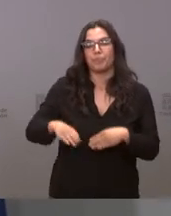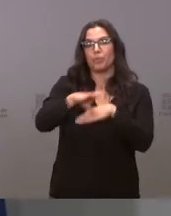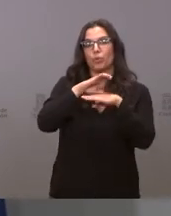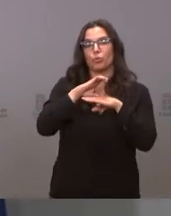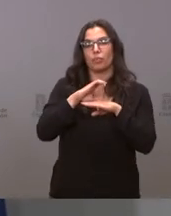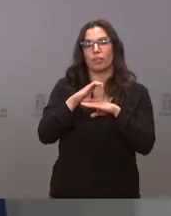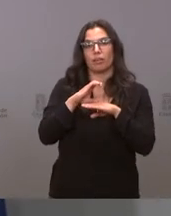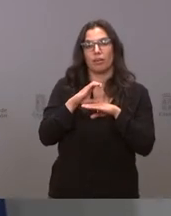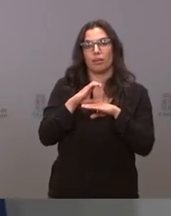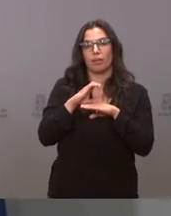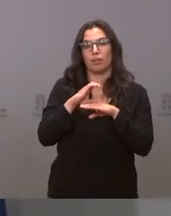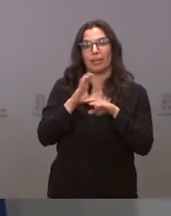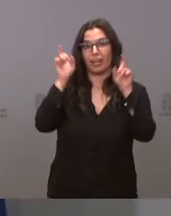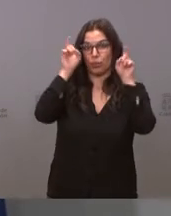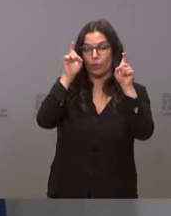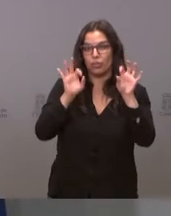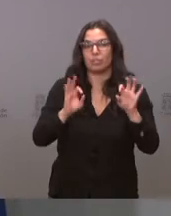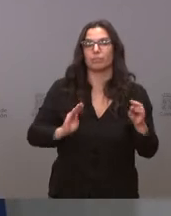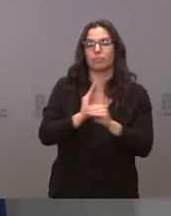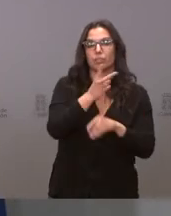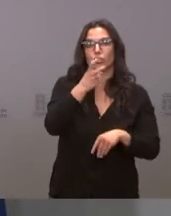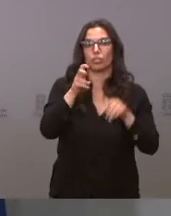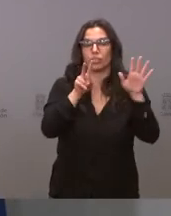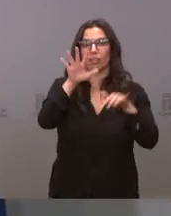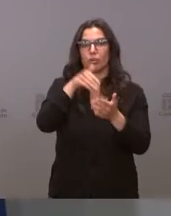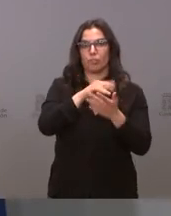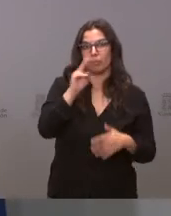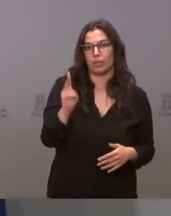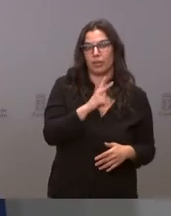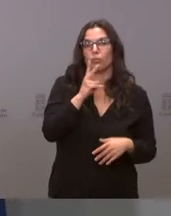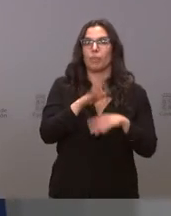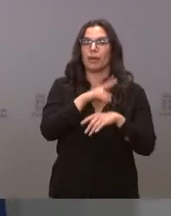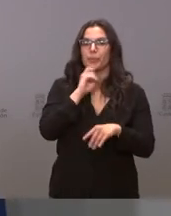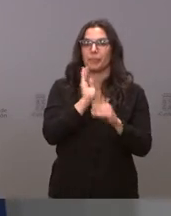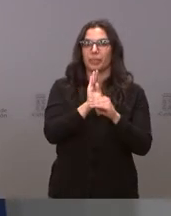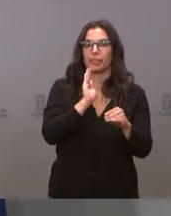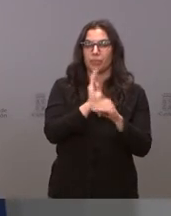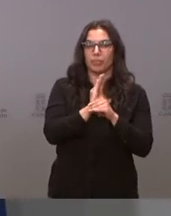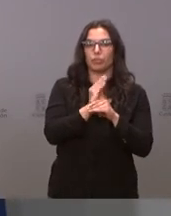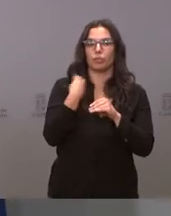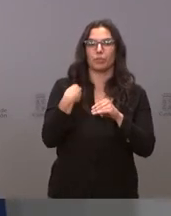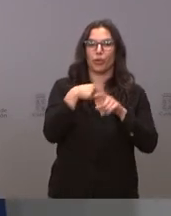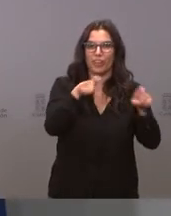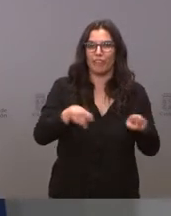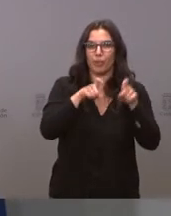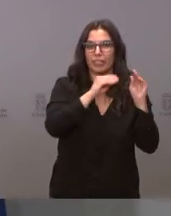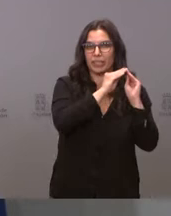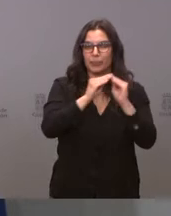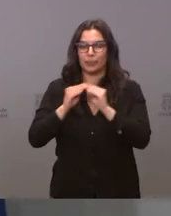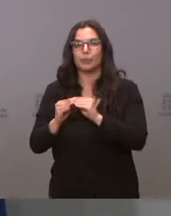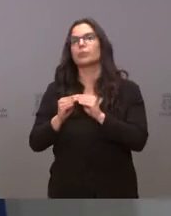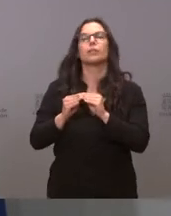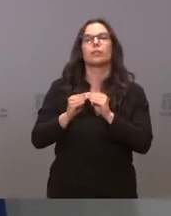de Educación destina 275.000 euros al mantenimiento de la herramienta informática que gestiona la